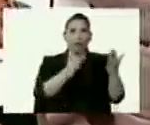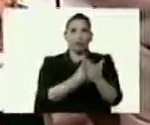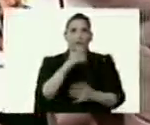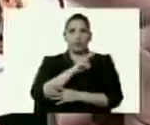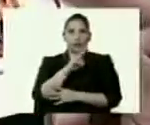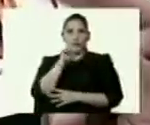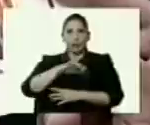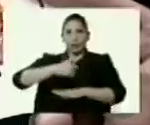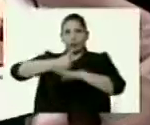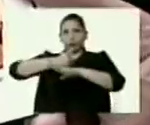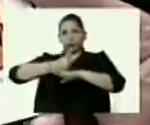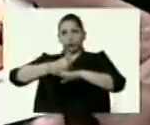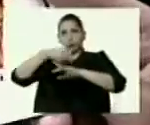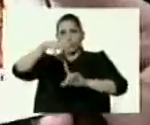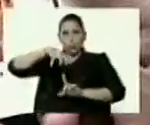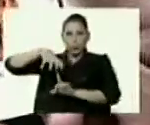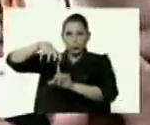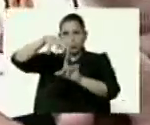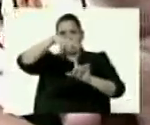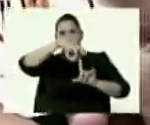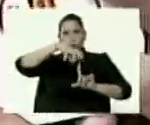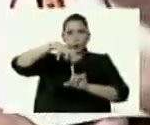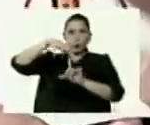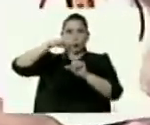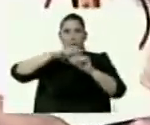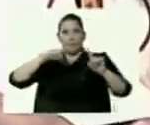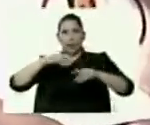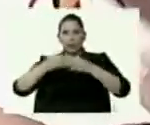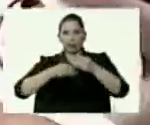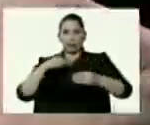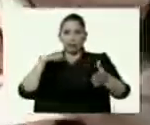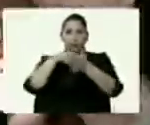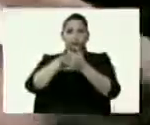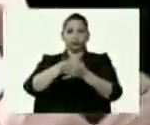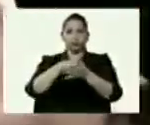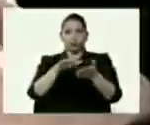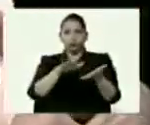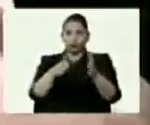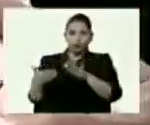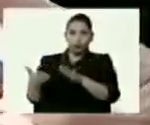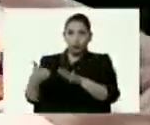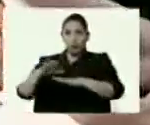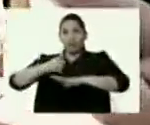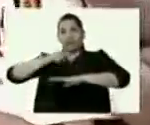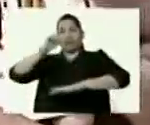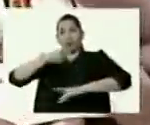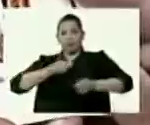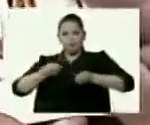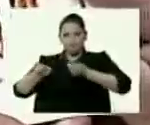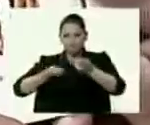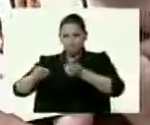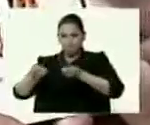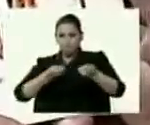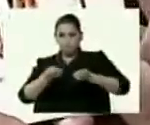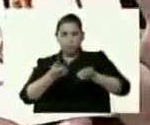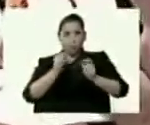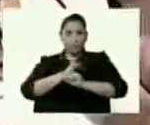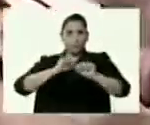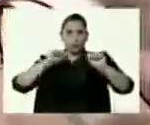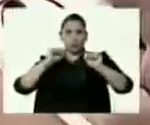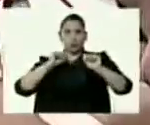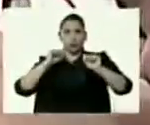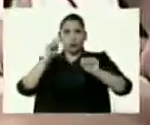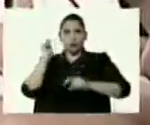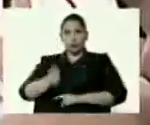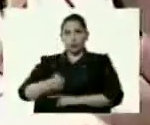de colocación de drones para perpetrar el magnicidio en grado de frustración y jefe logístico de la colocación de explosivos en el Palacio